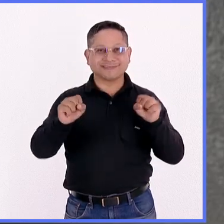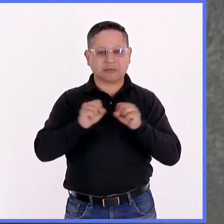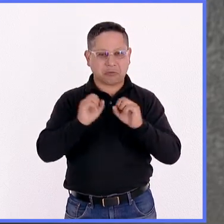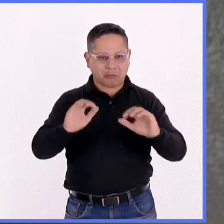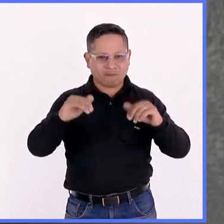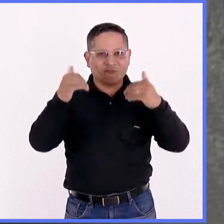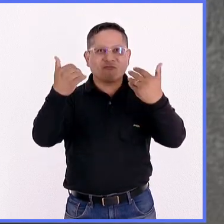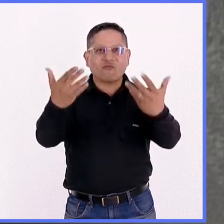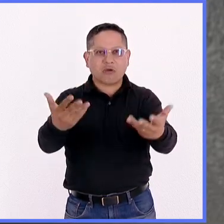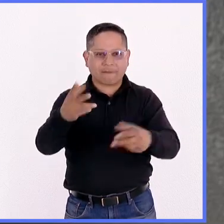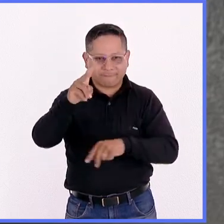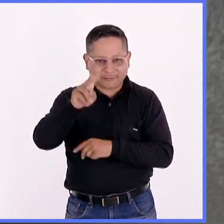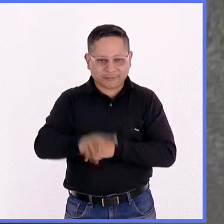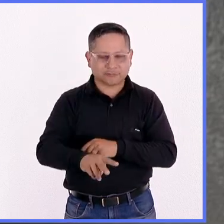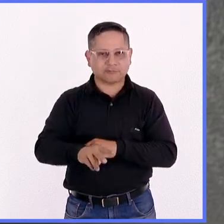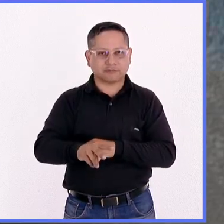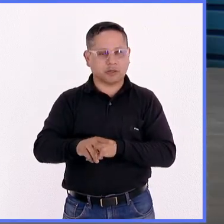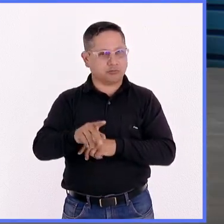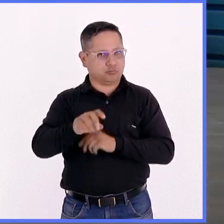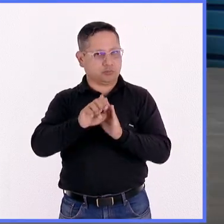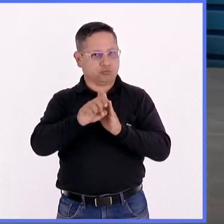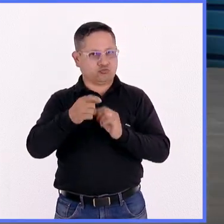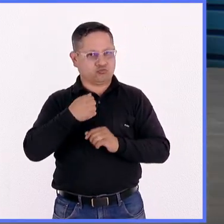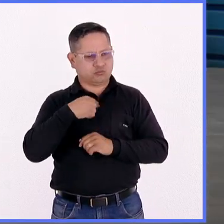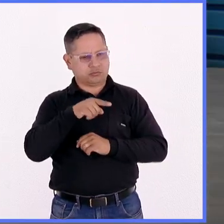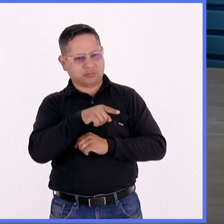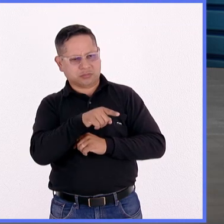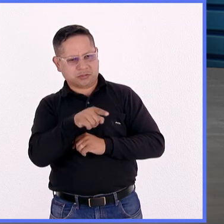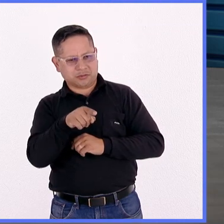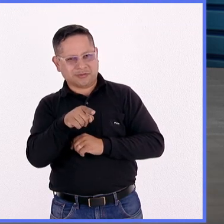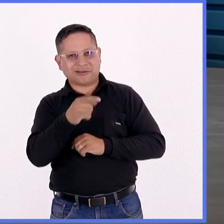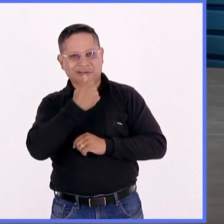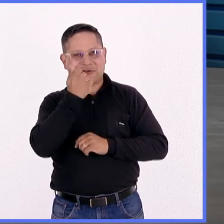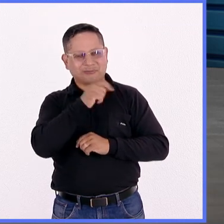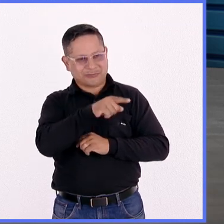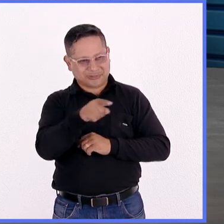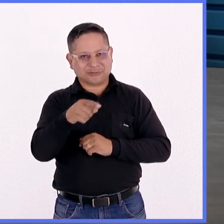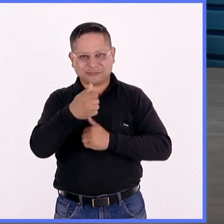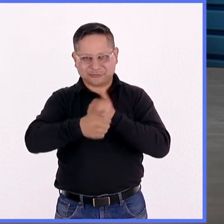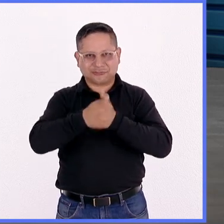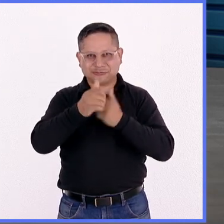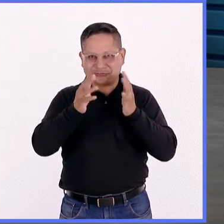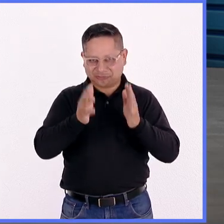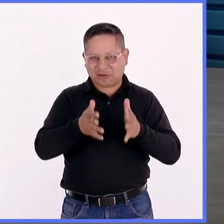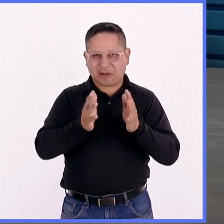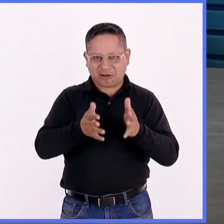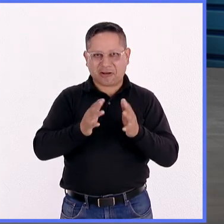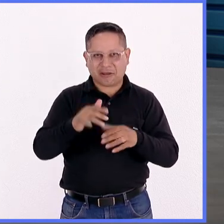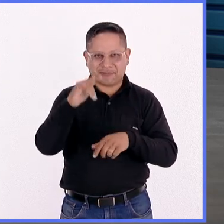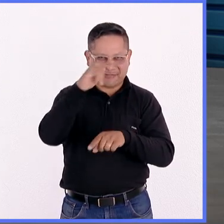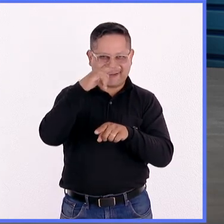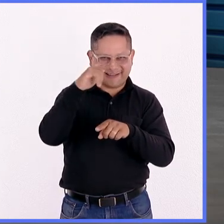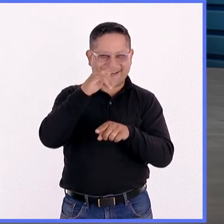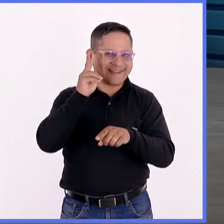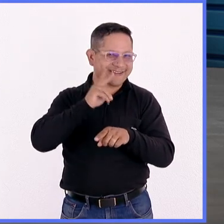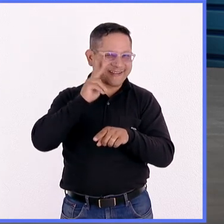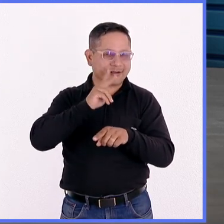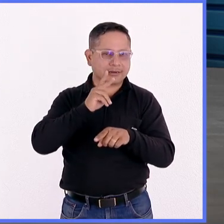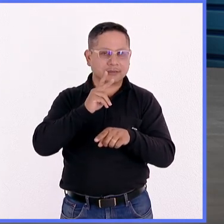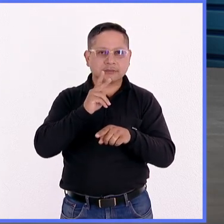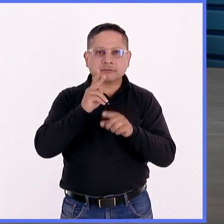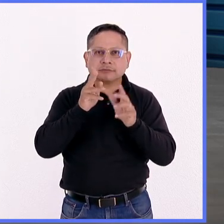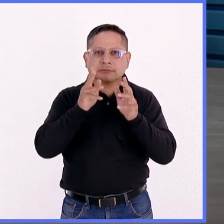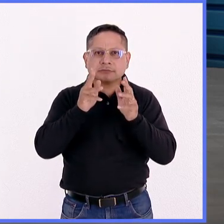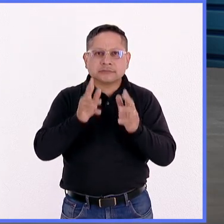porque yo conozco ya a varios de ellos que han competido en los concursos de satélites enlatados que hoy día están